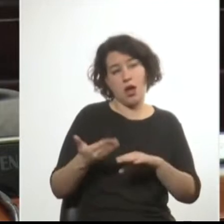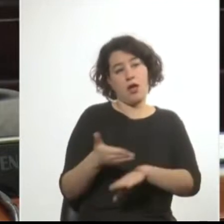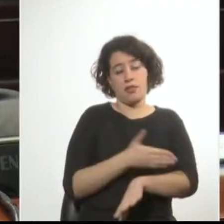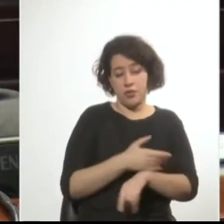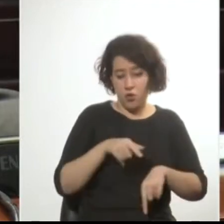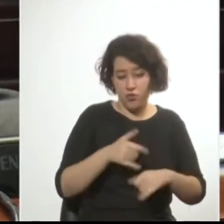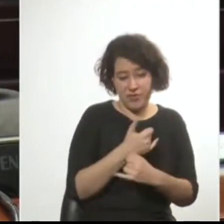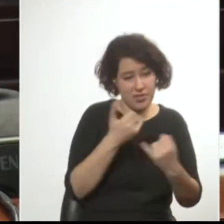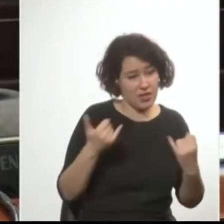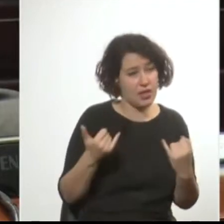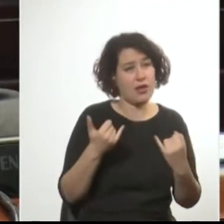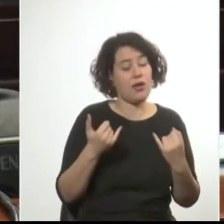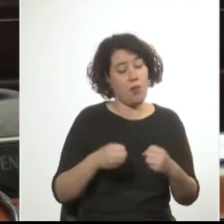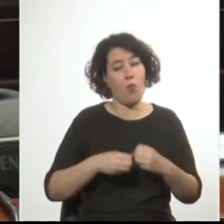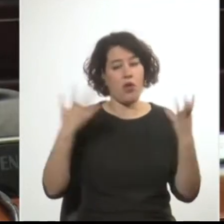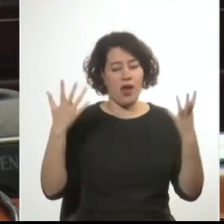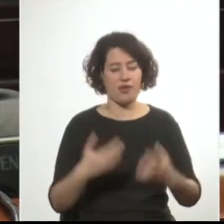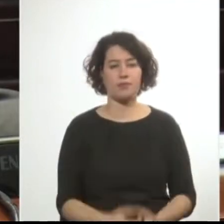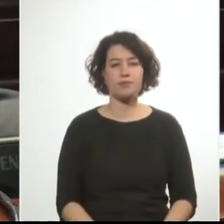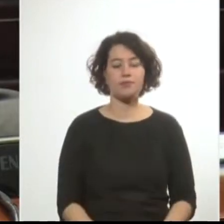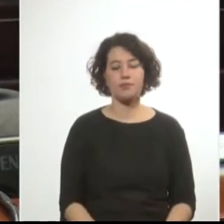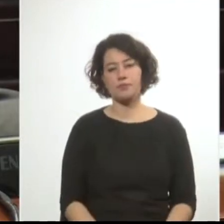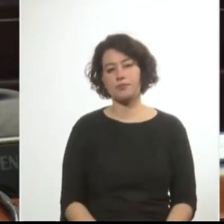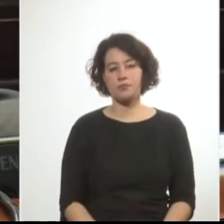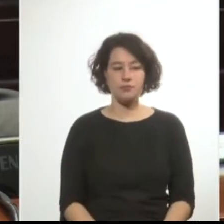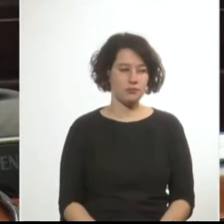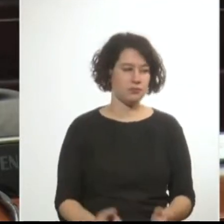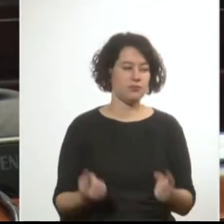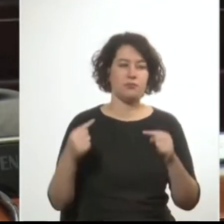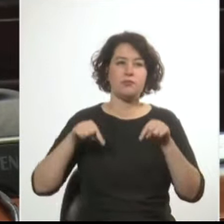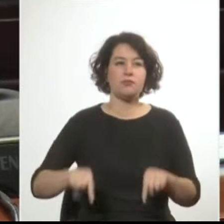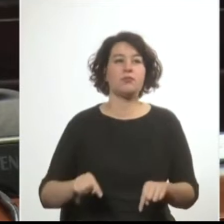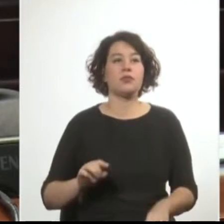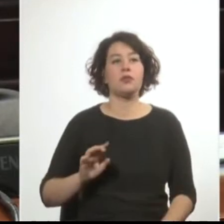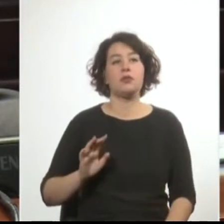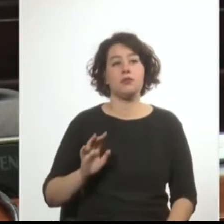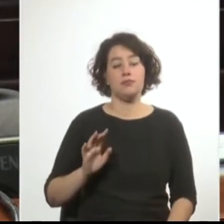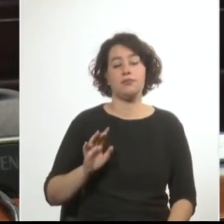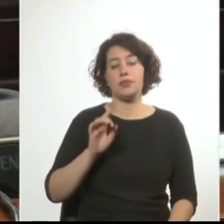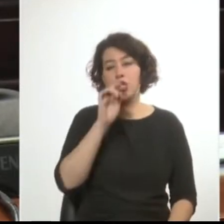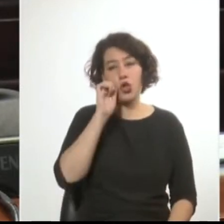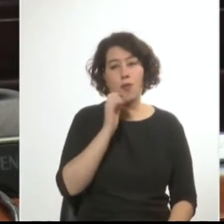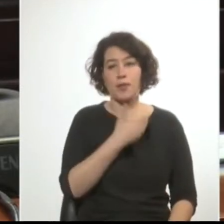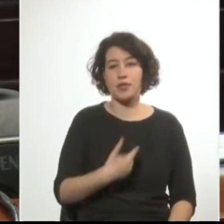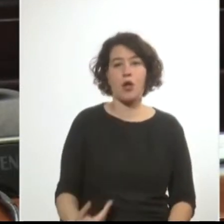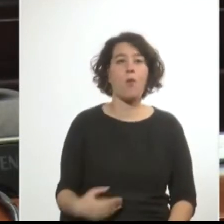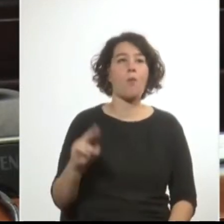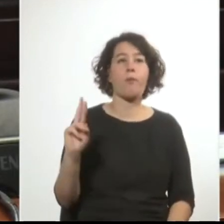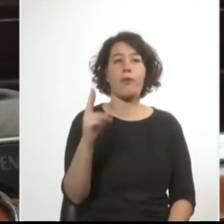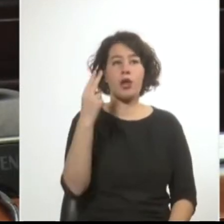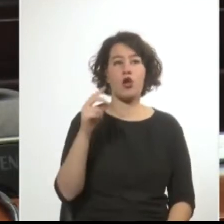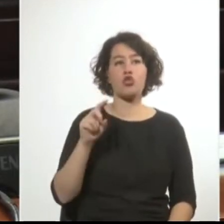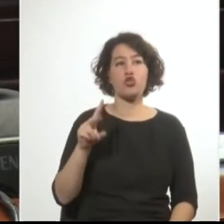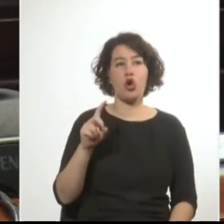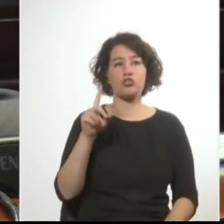el día de hoy y muy grave. Hoy, señor Presidente, han muerto 12 orientales,